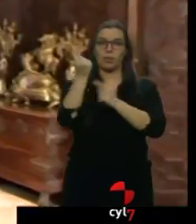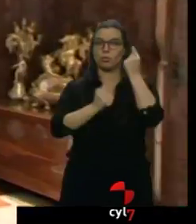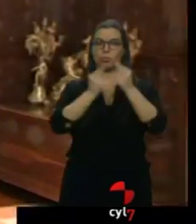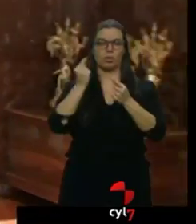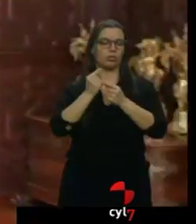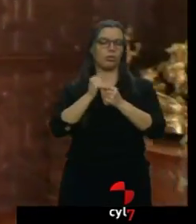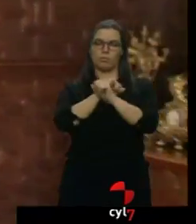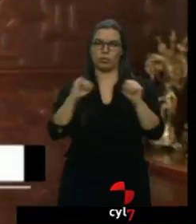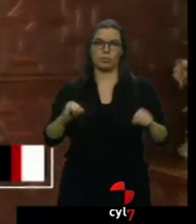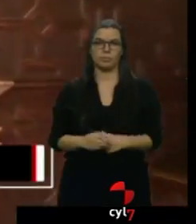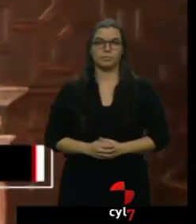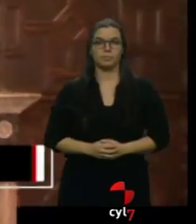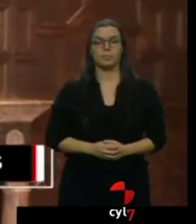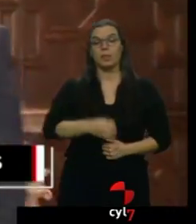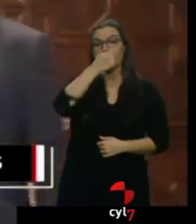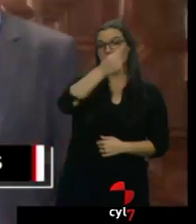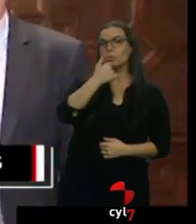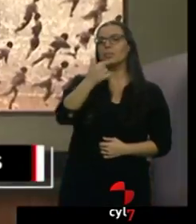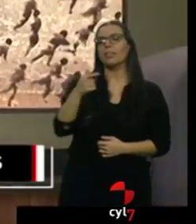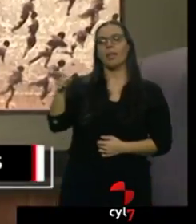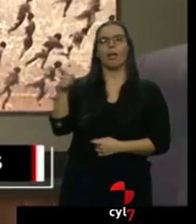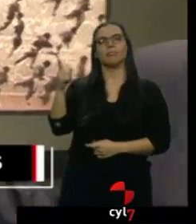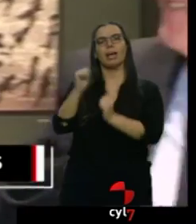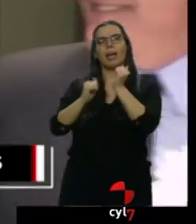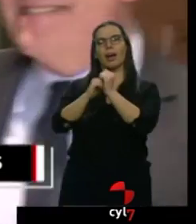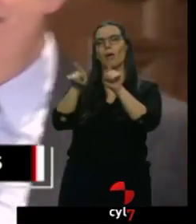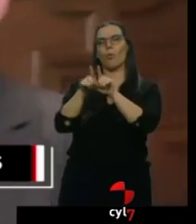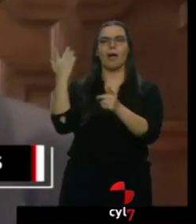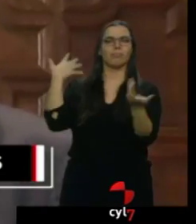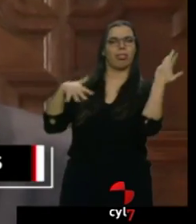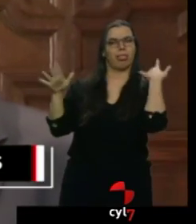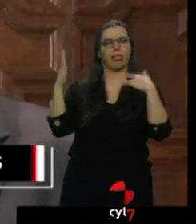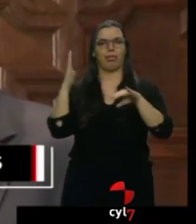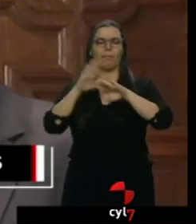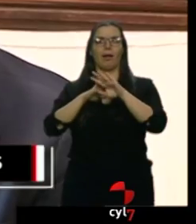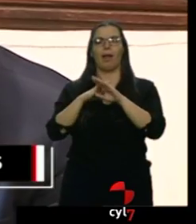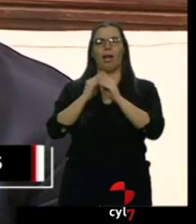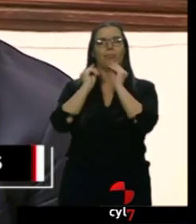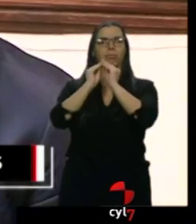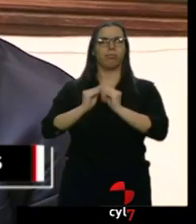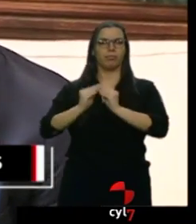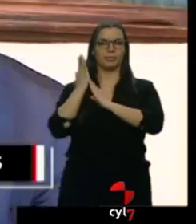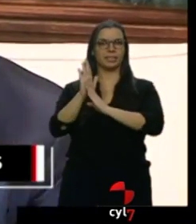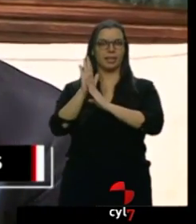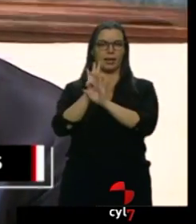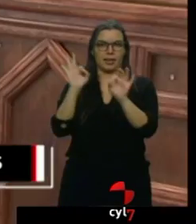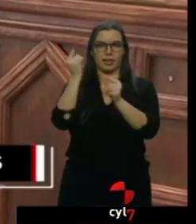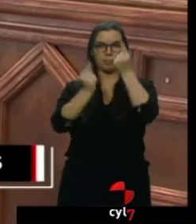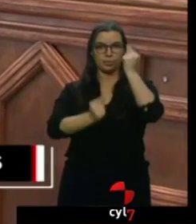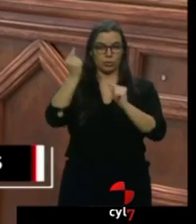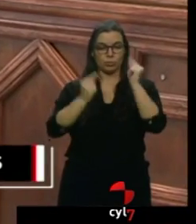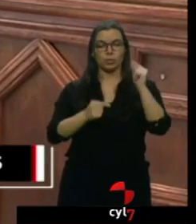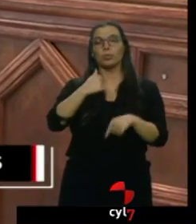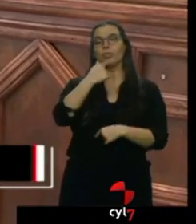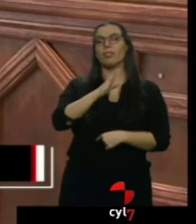Y el PSOE acusa a Herrera de utilizar excusas para no presentar los presupuestos. ha hecho Tudanca en Valencia donde se ha reunido con el presidente de la